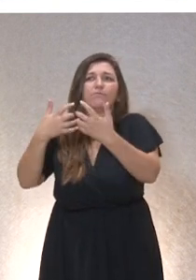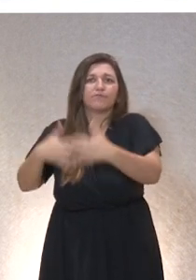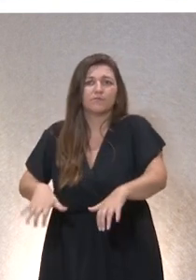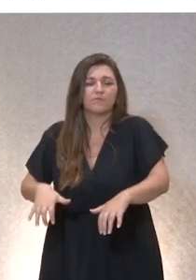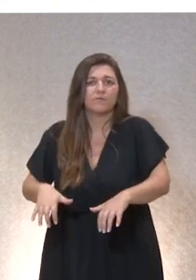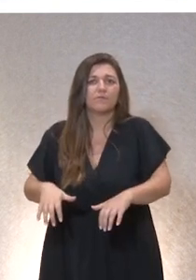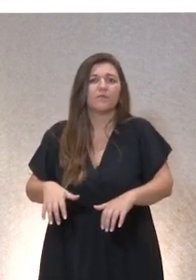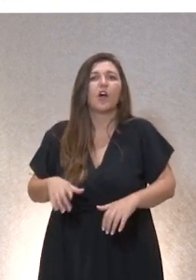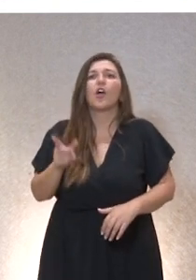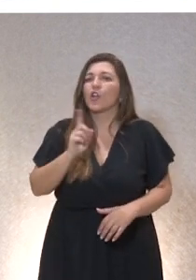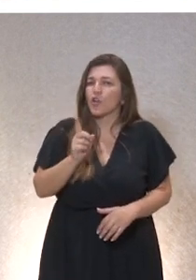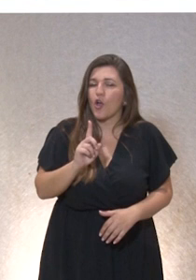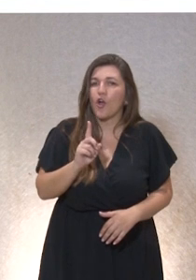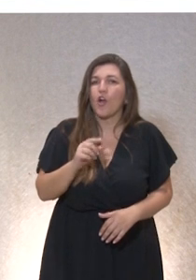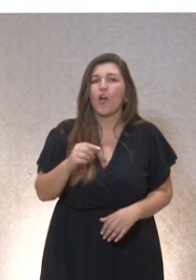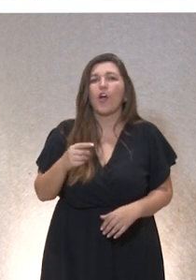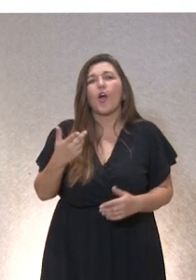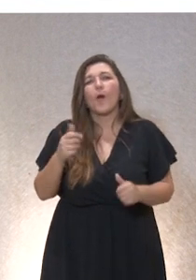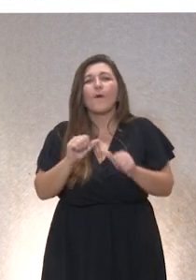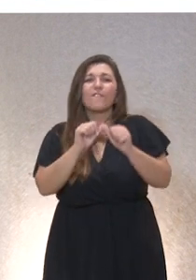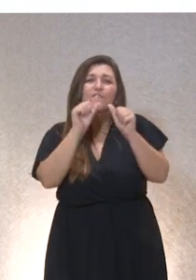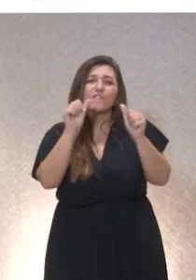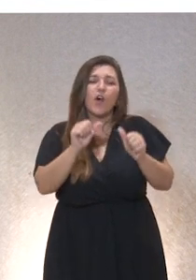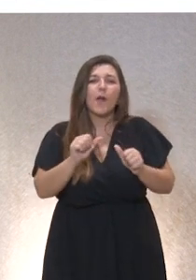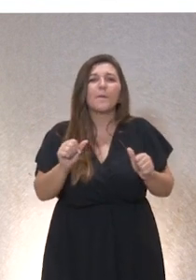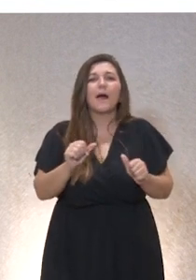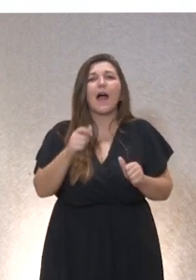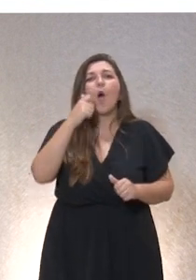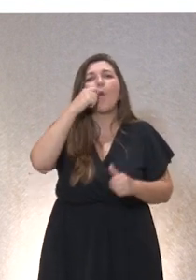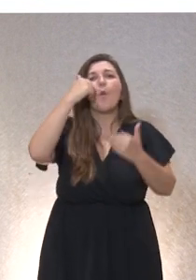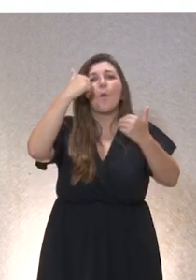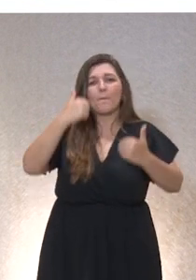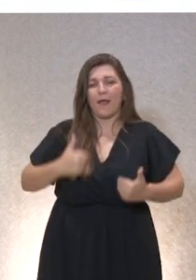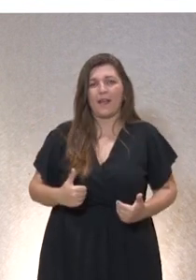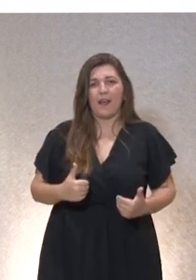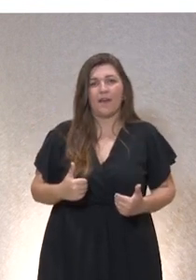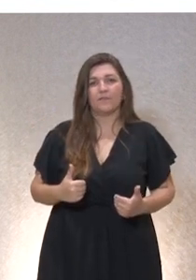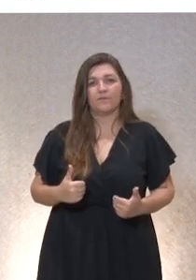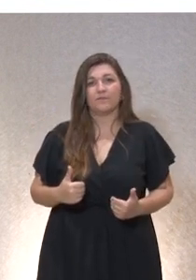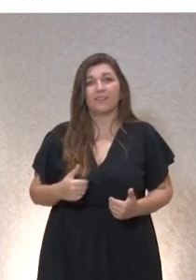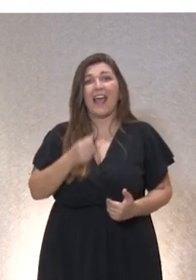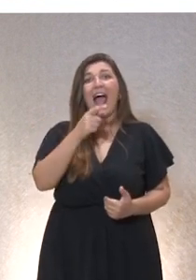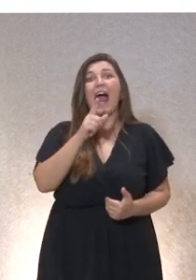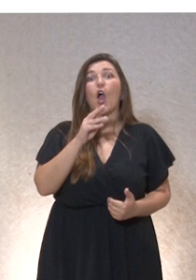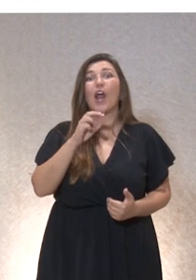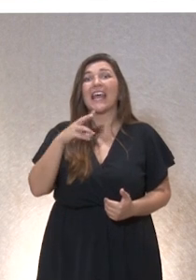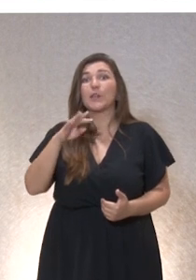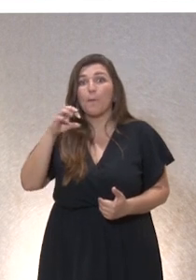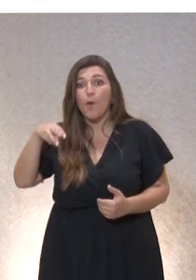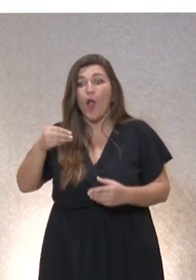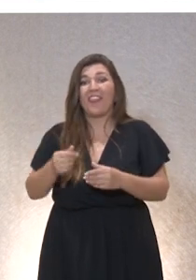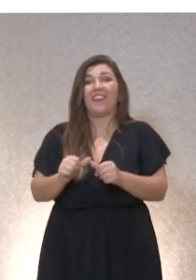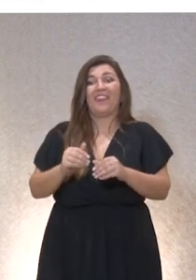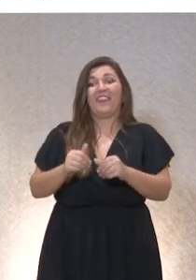dimensión, vamos a llamarlo fenomenológicamente hablando, humana, demasiada humana detrás de cada algoritmo, detrás de cada máquina,